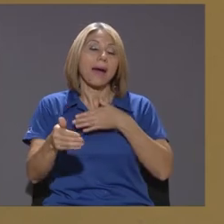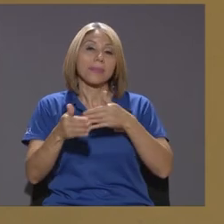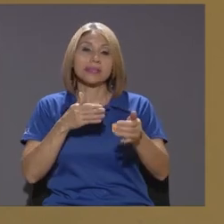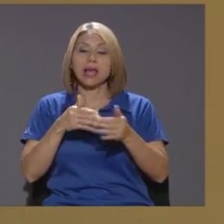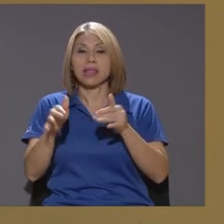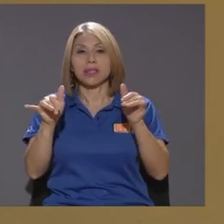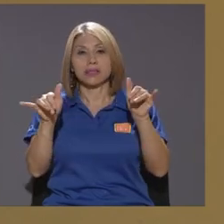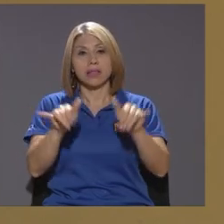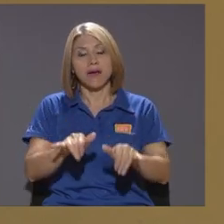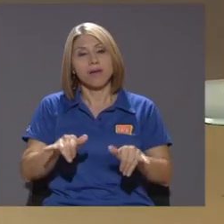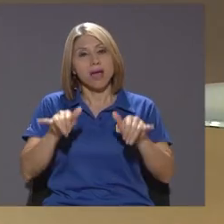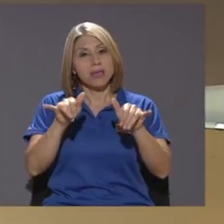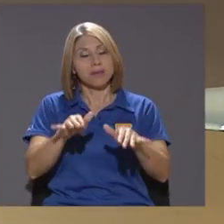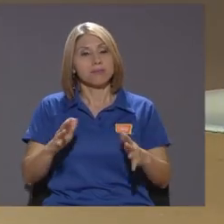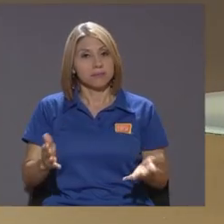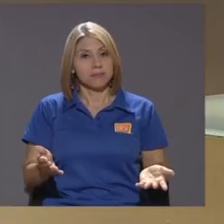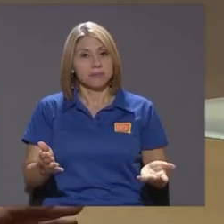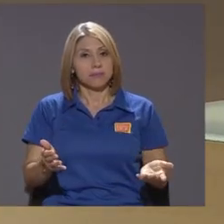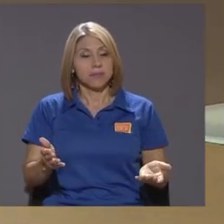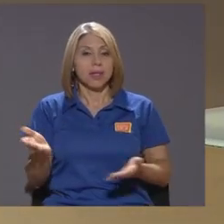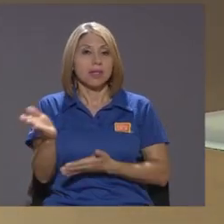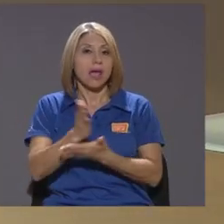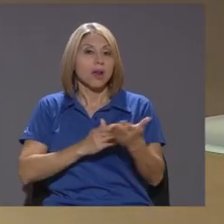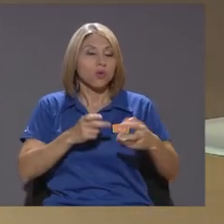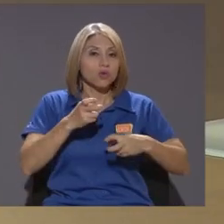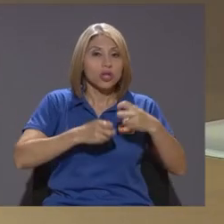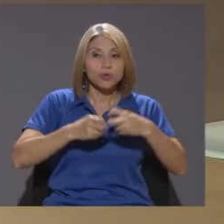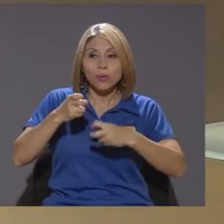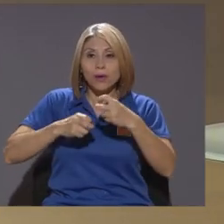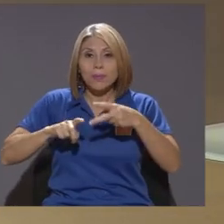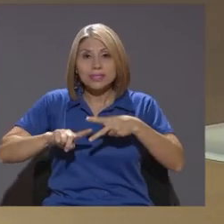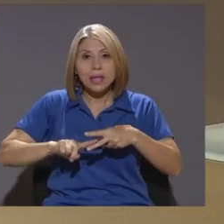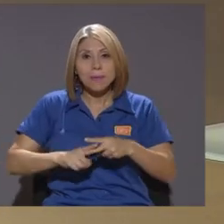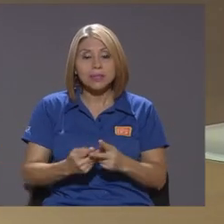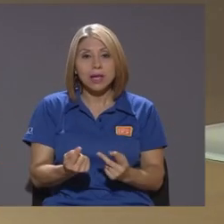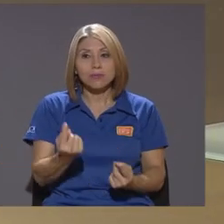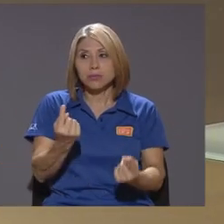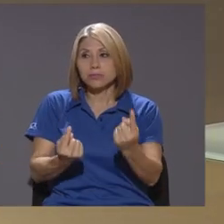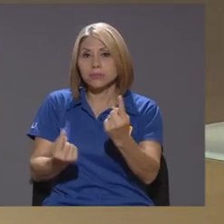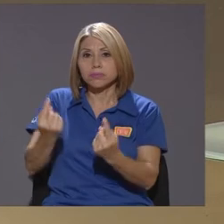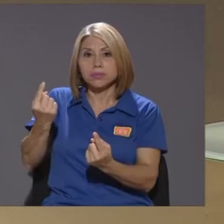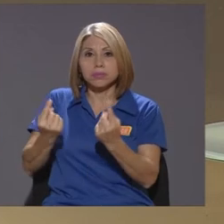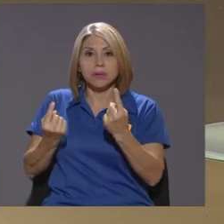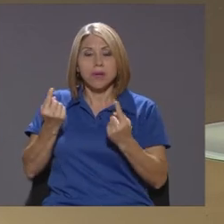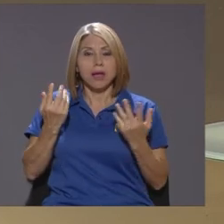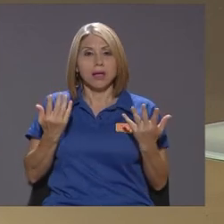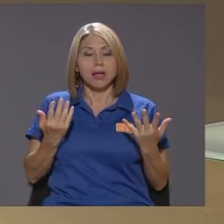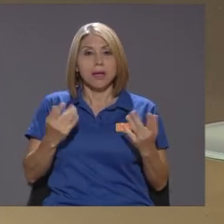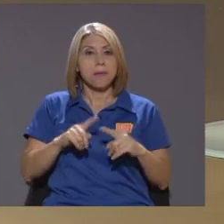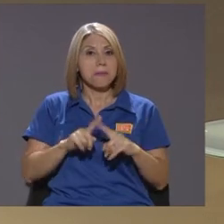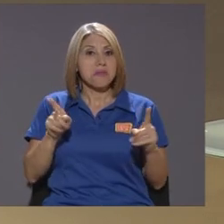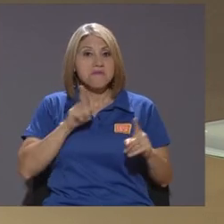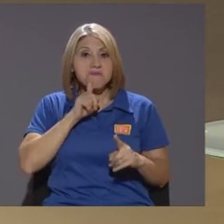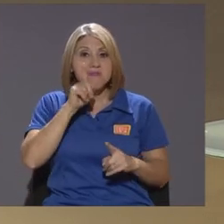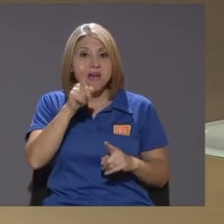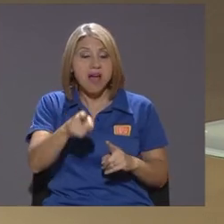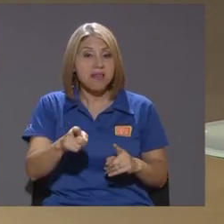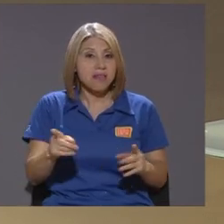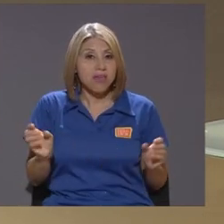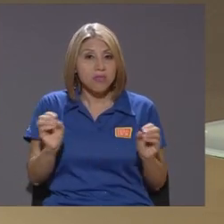ahí y que algunos de los problemas empezaron a aparecer no ha hecho nada